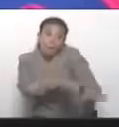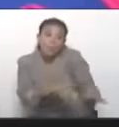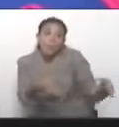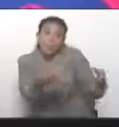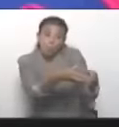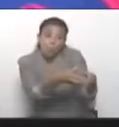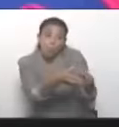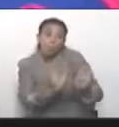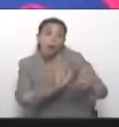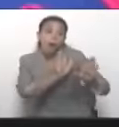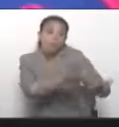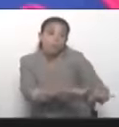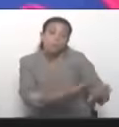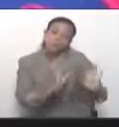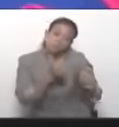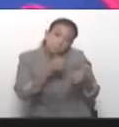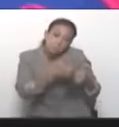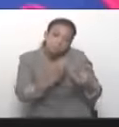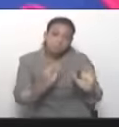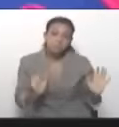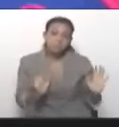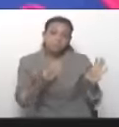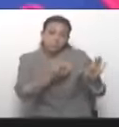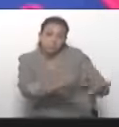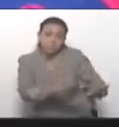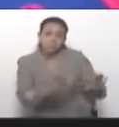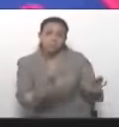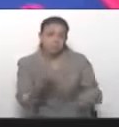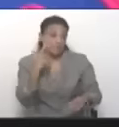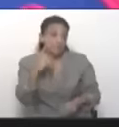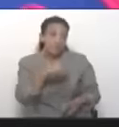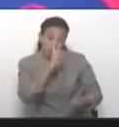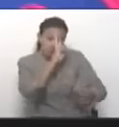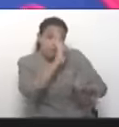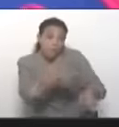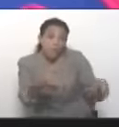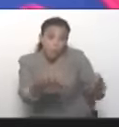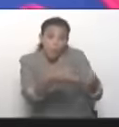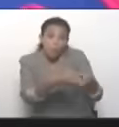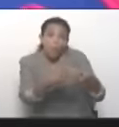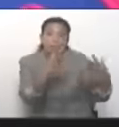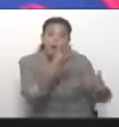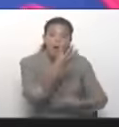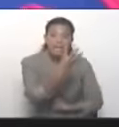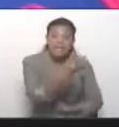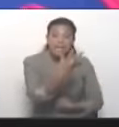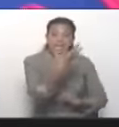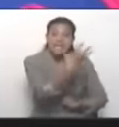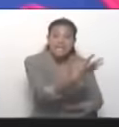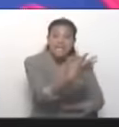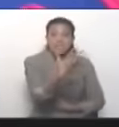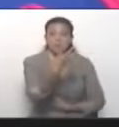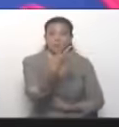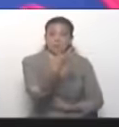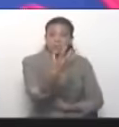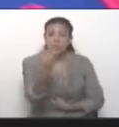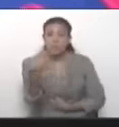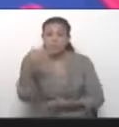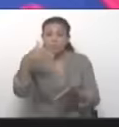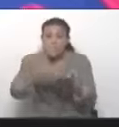a estos grupos de extrema derecha. Ellos deberían respetar a ese grupo de 550 mil, 700 mil.